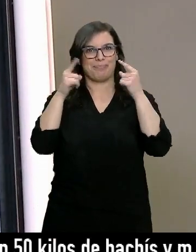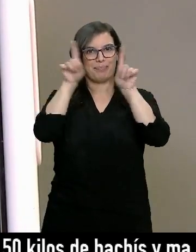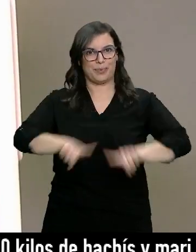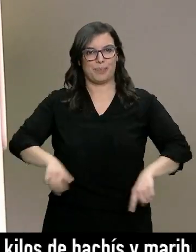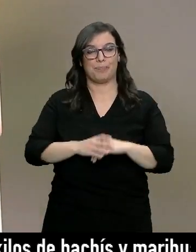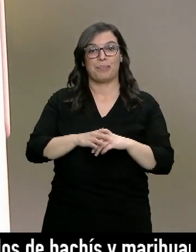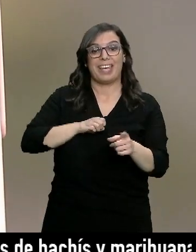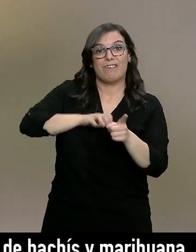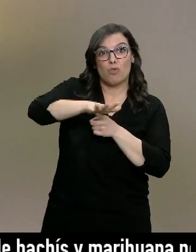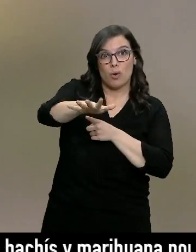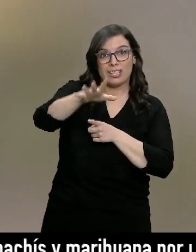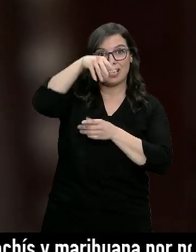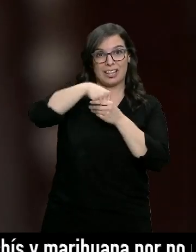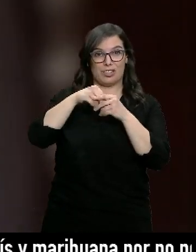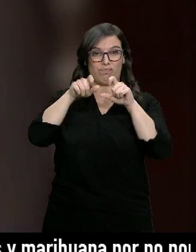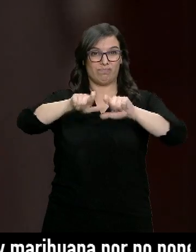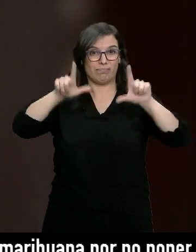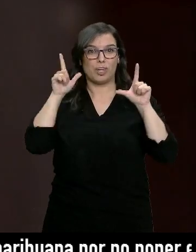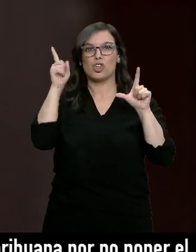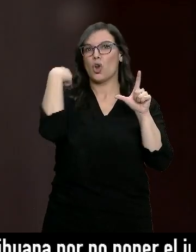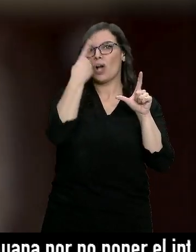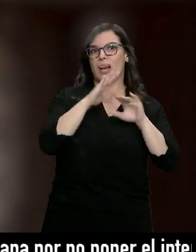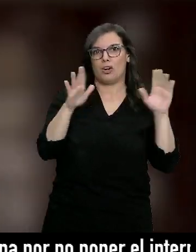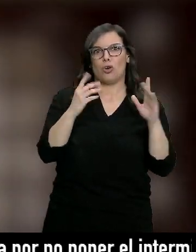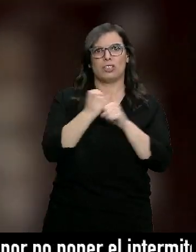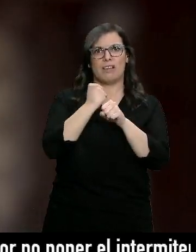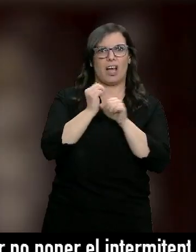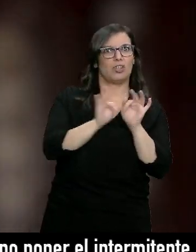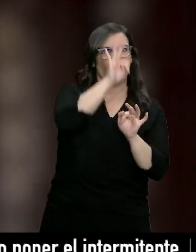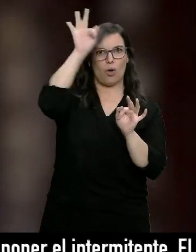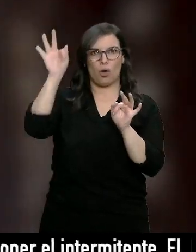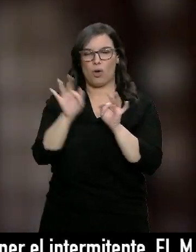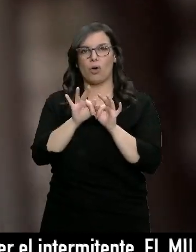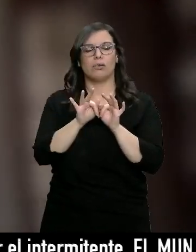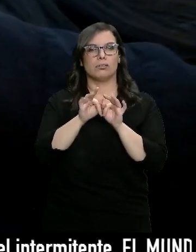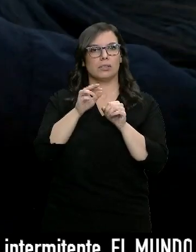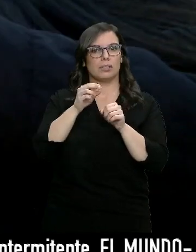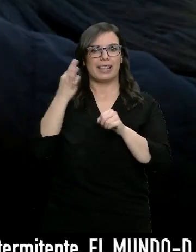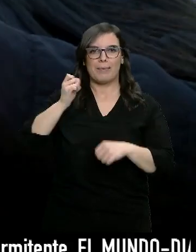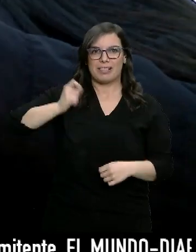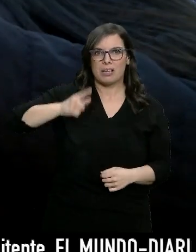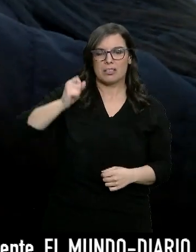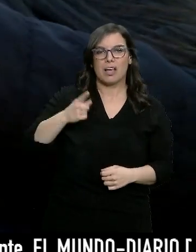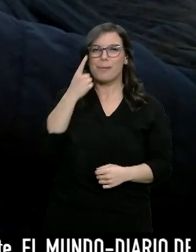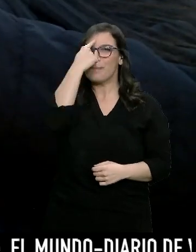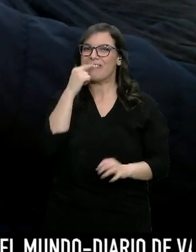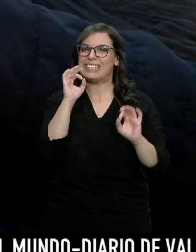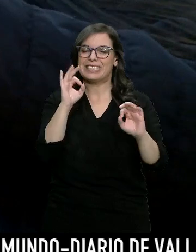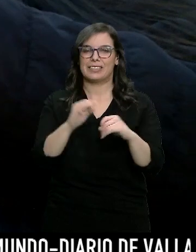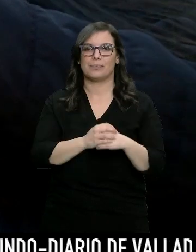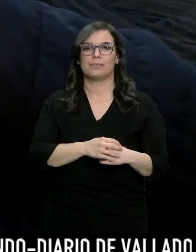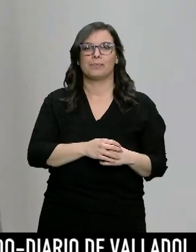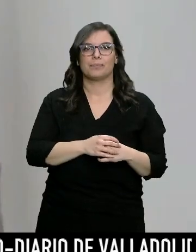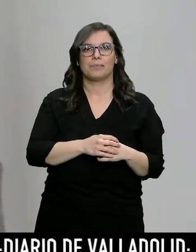influencer es mucho más que una cara bonita. Trabaja a jornada completa. Es constante y debe tener un perfil concreto. También